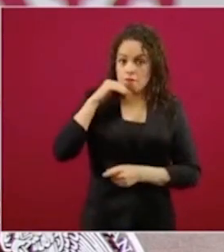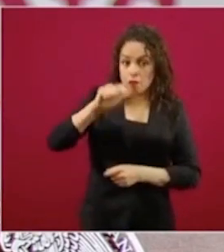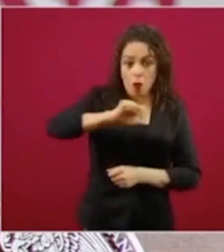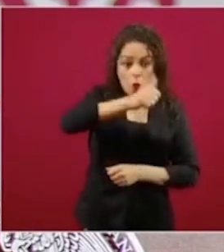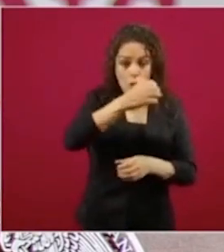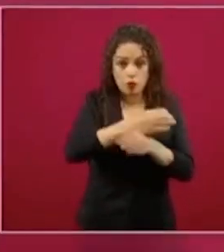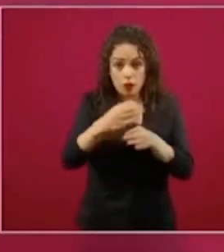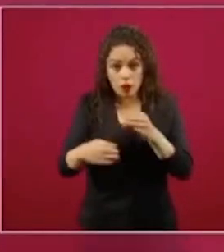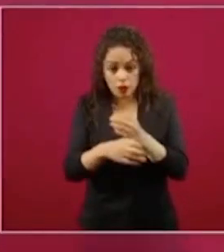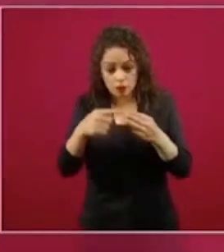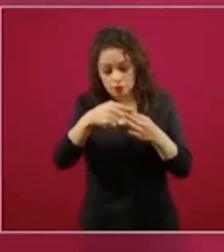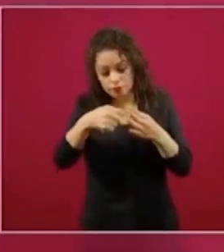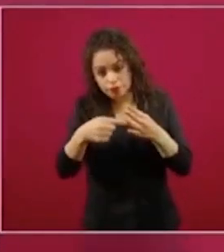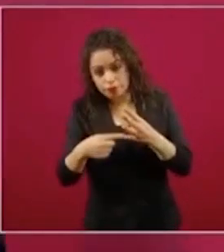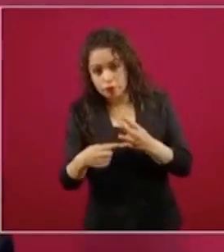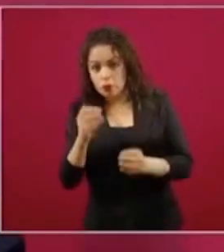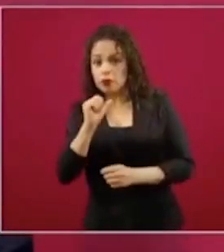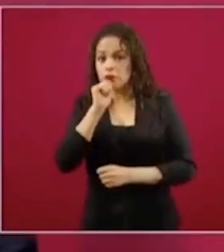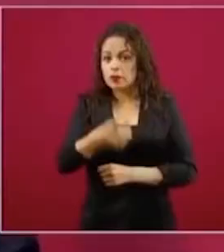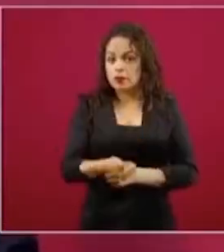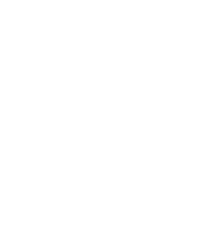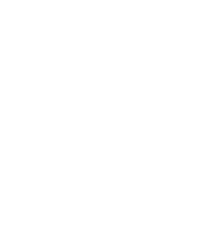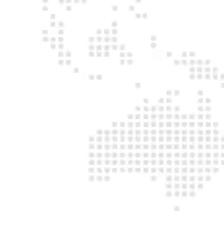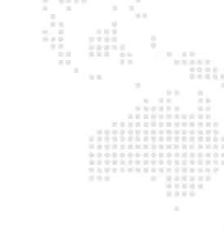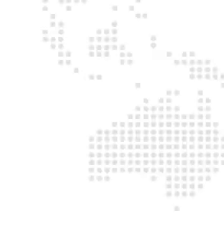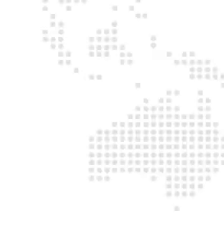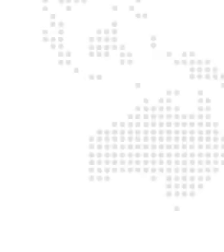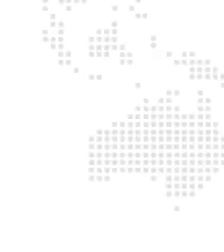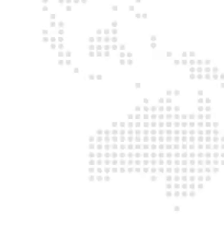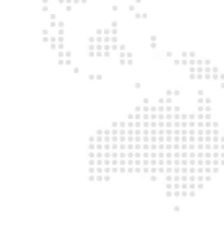también algo importante, apoyo emocional.